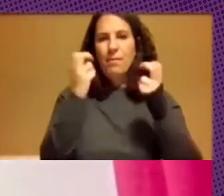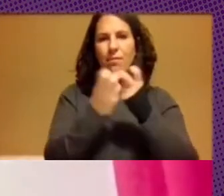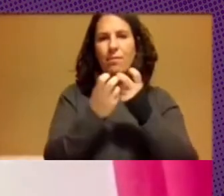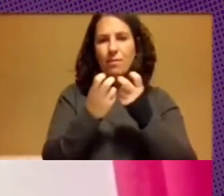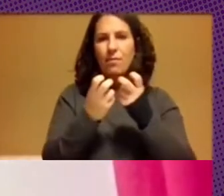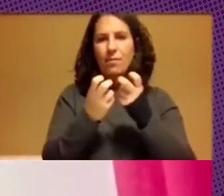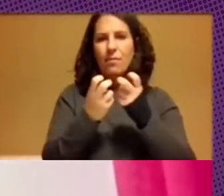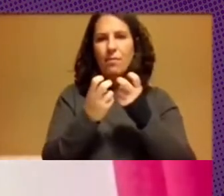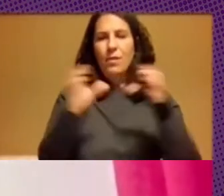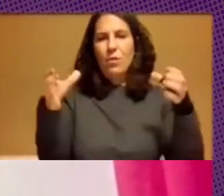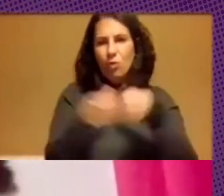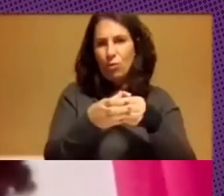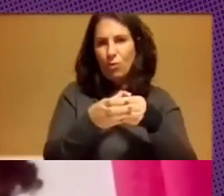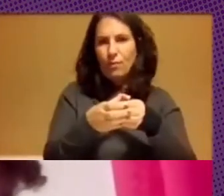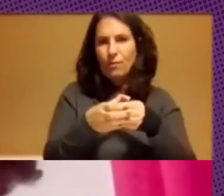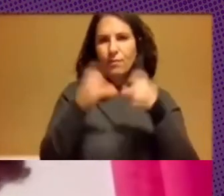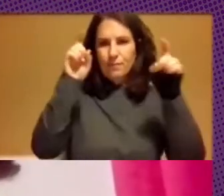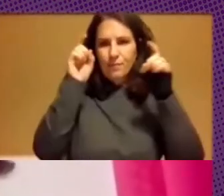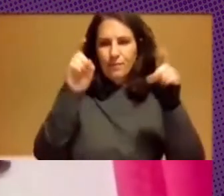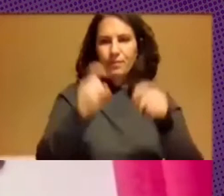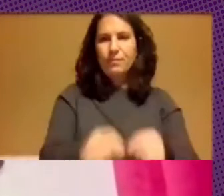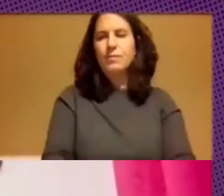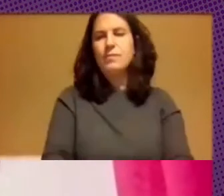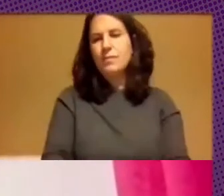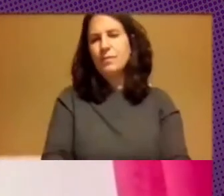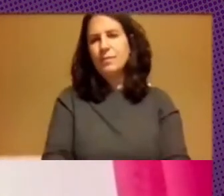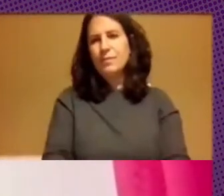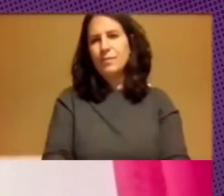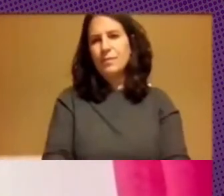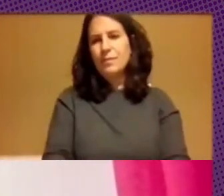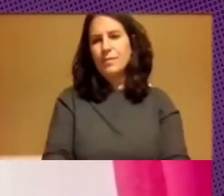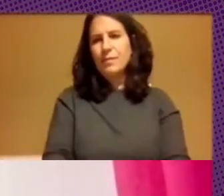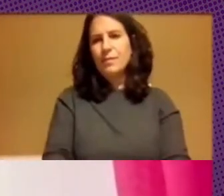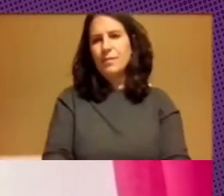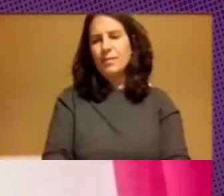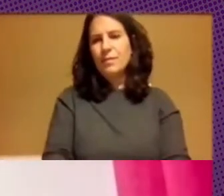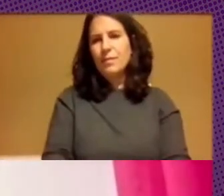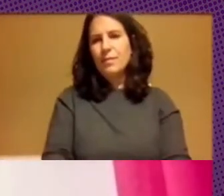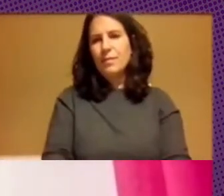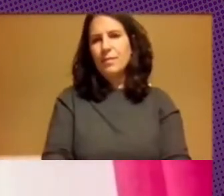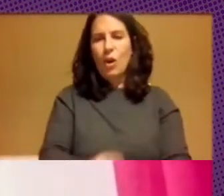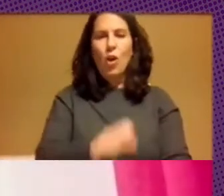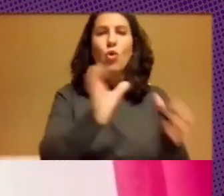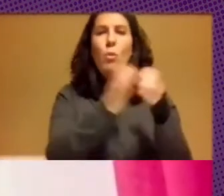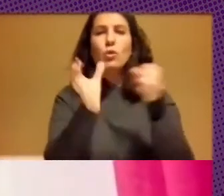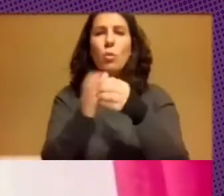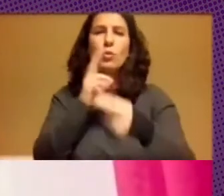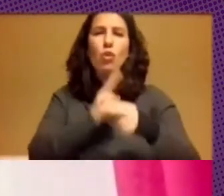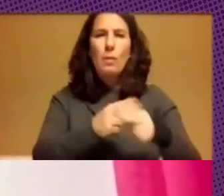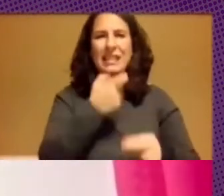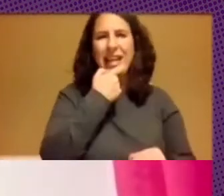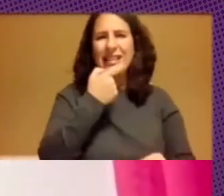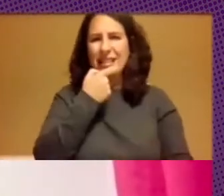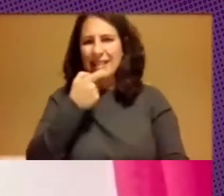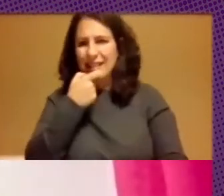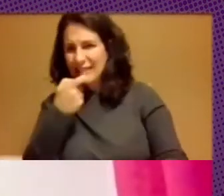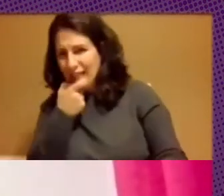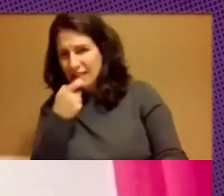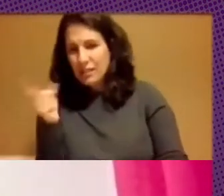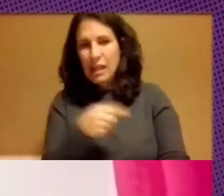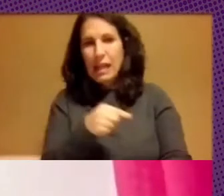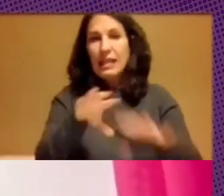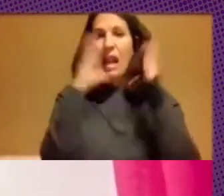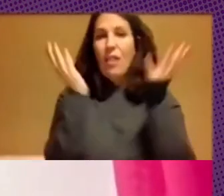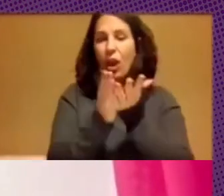Education Working Group de Open Knowledge International y otras organizaciones también internacionales en